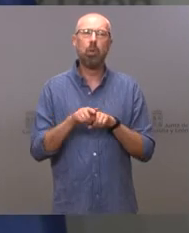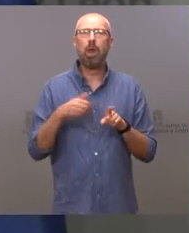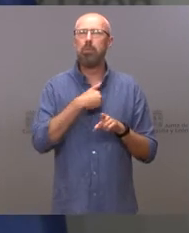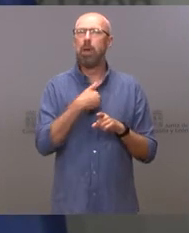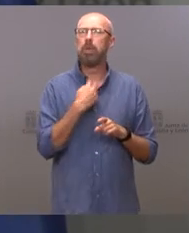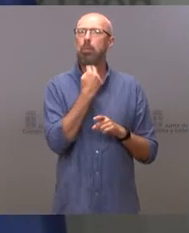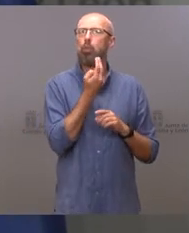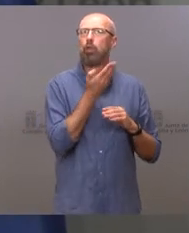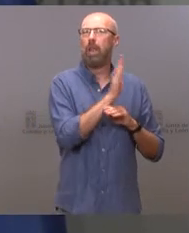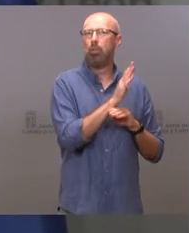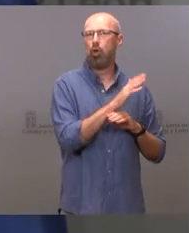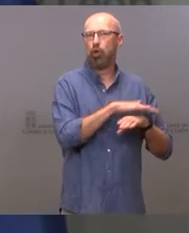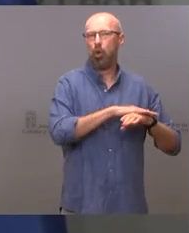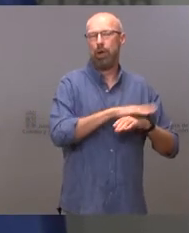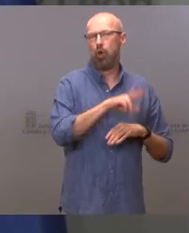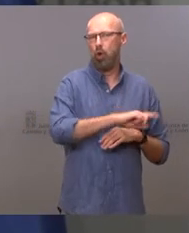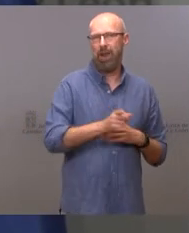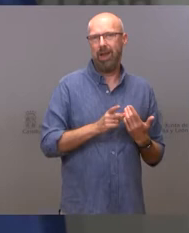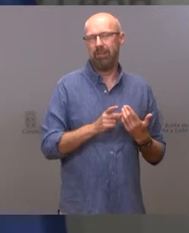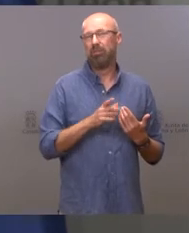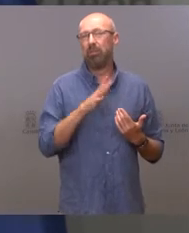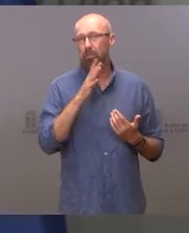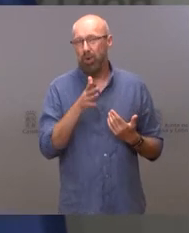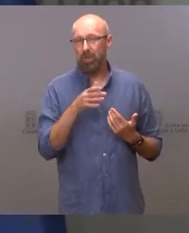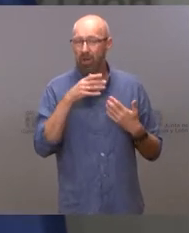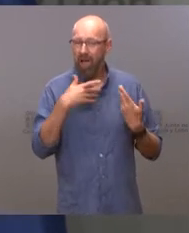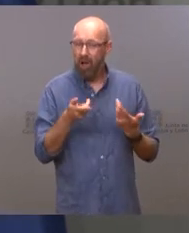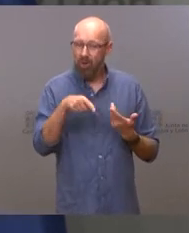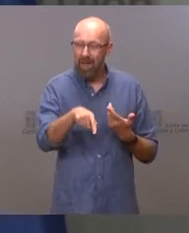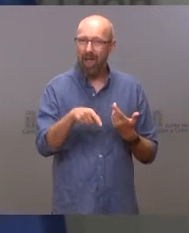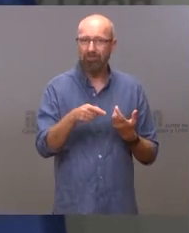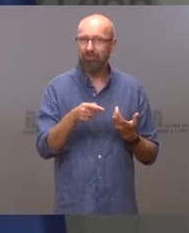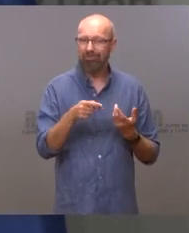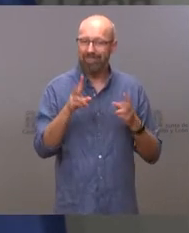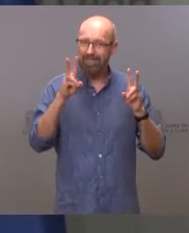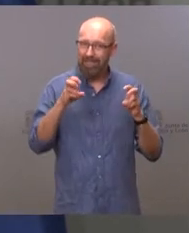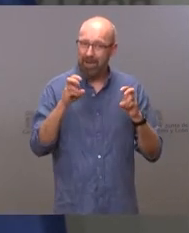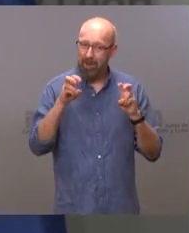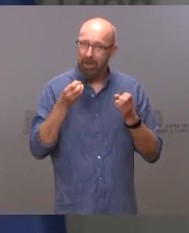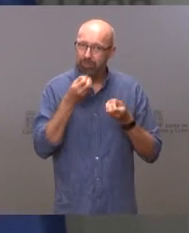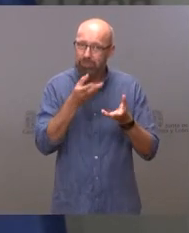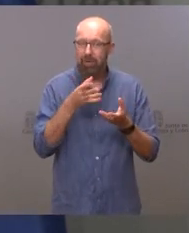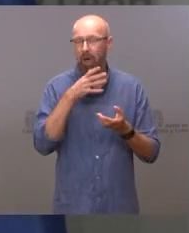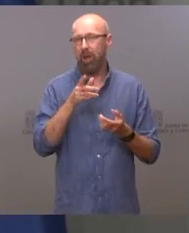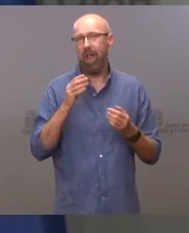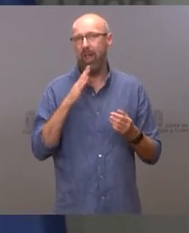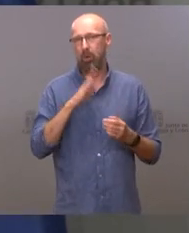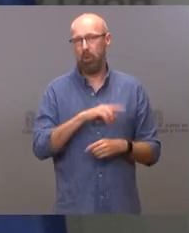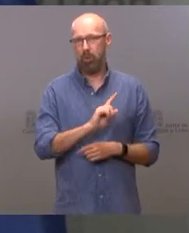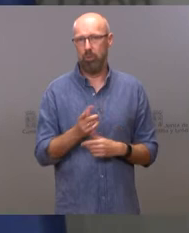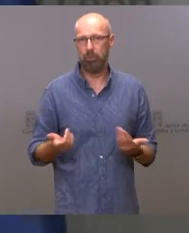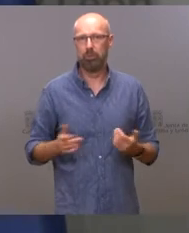tanto, quizás este no es el momento de comentarlo. Pero yo creo que